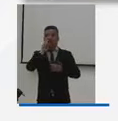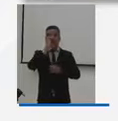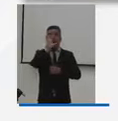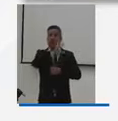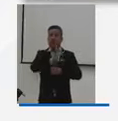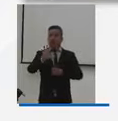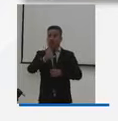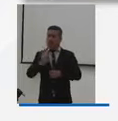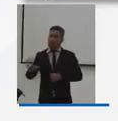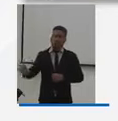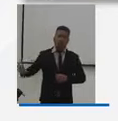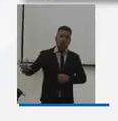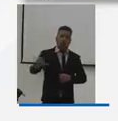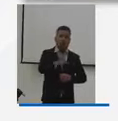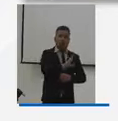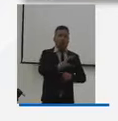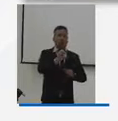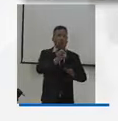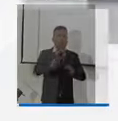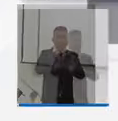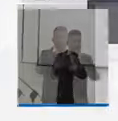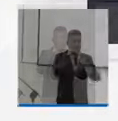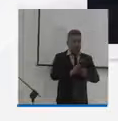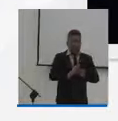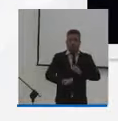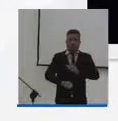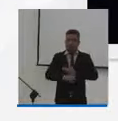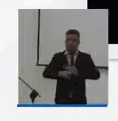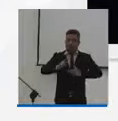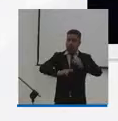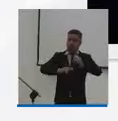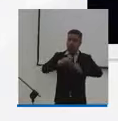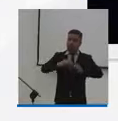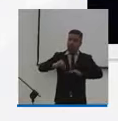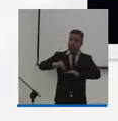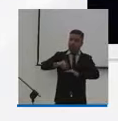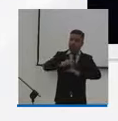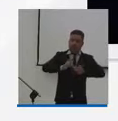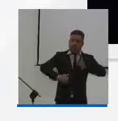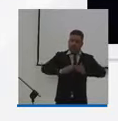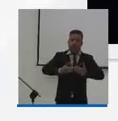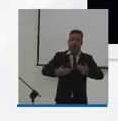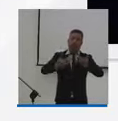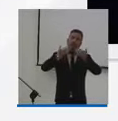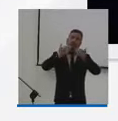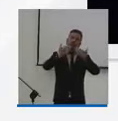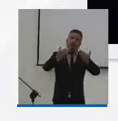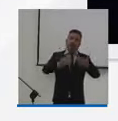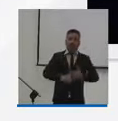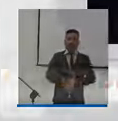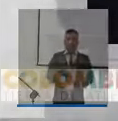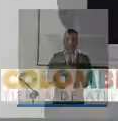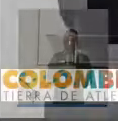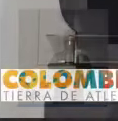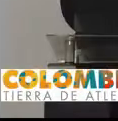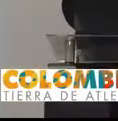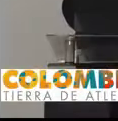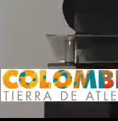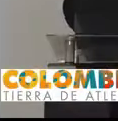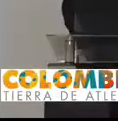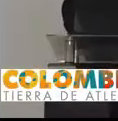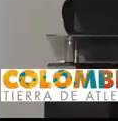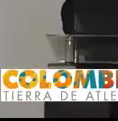sistema nacional, podamos seguir construyendo esa tierra de atletas. Muchas gracias.